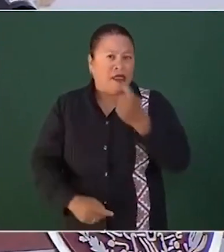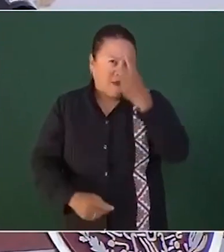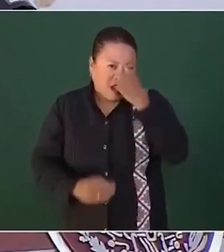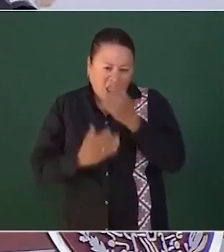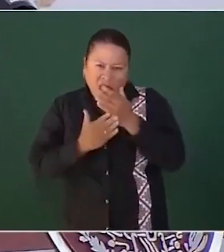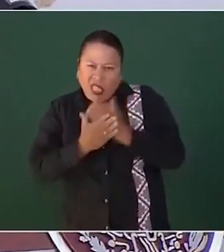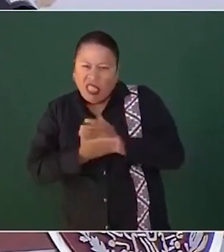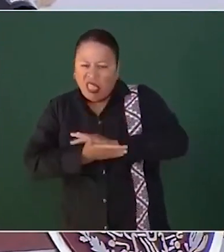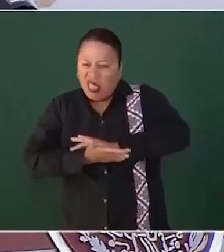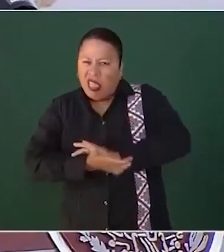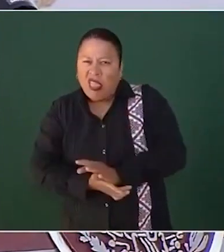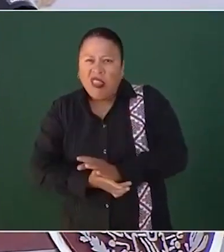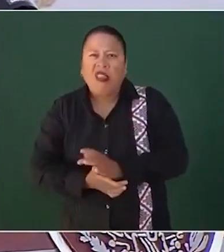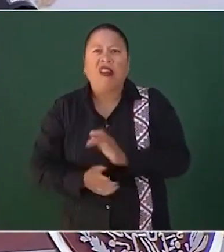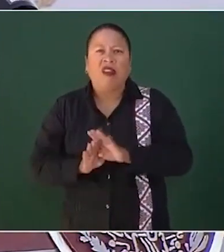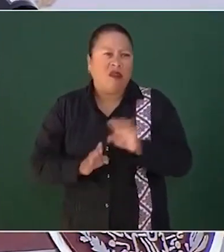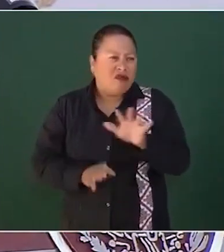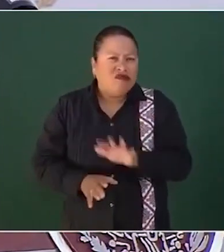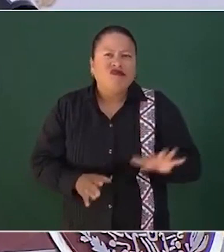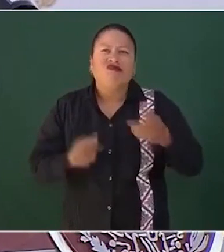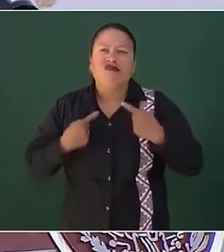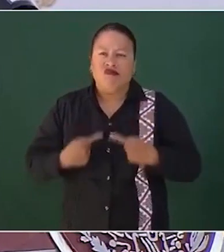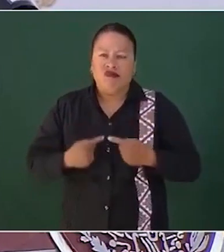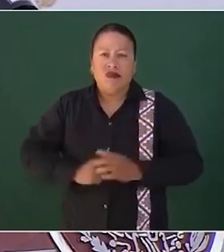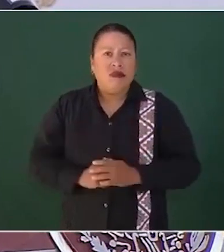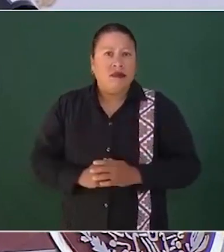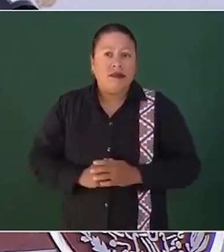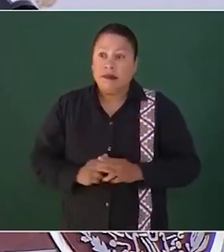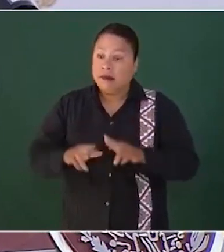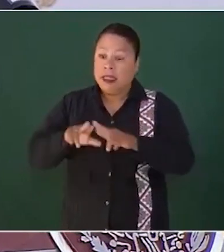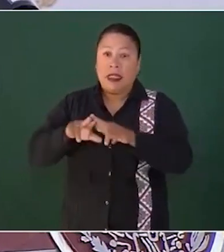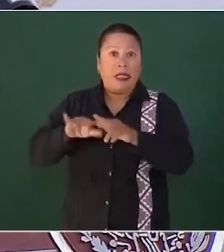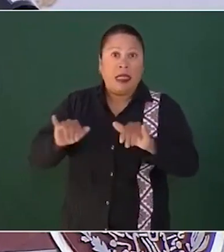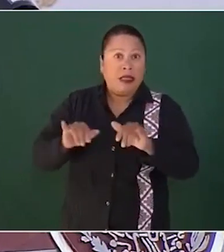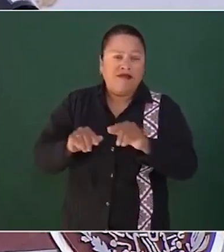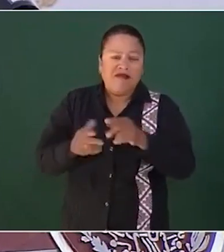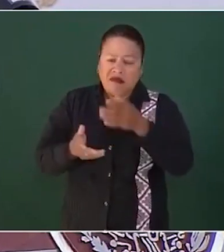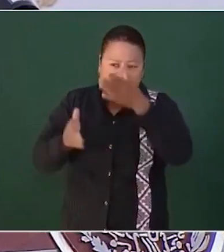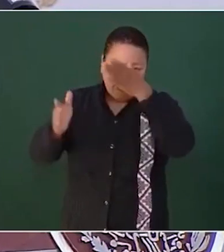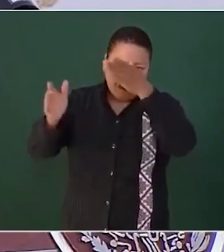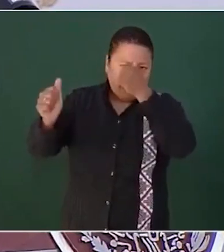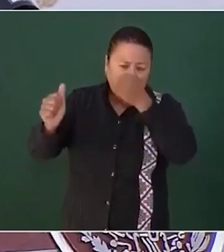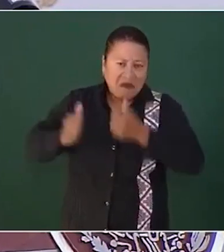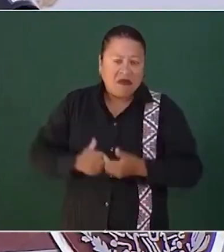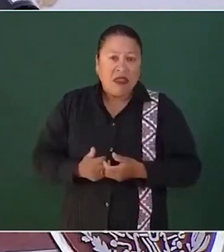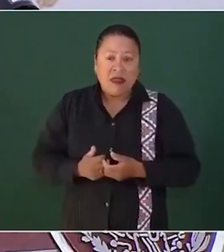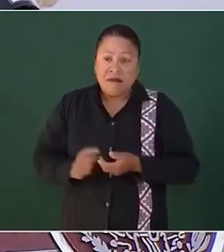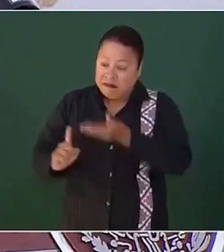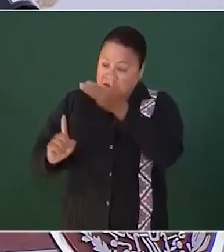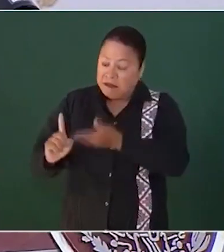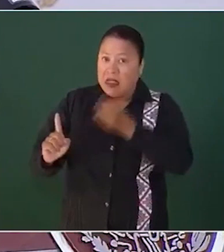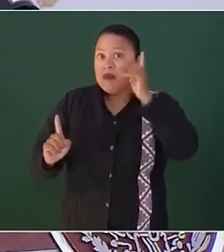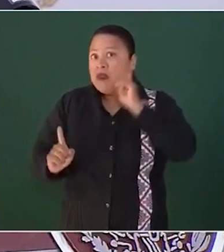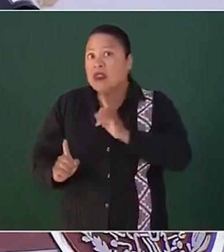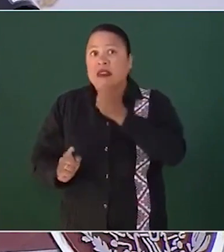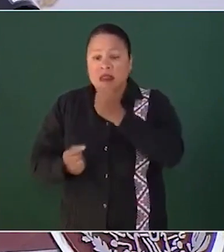Edna Díaz. Dice que los delitos como el secuestro han disminuido, pero se guarda silencio frente a las extorsiones y los famosos derechos de piso que pagan los